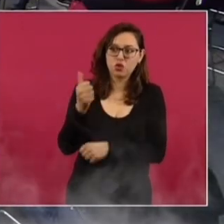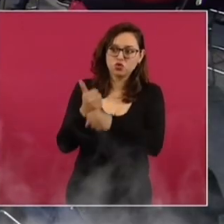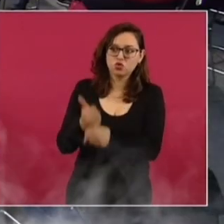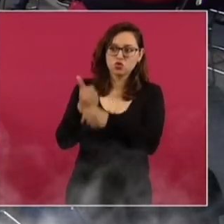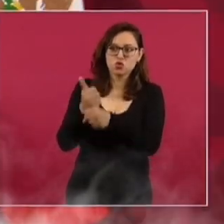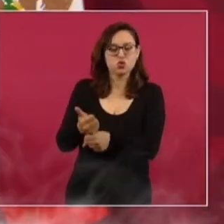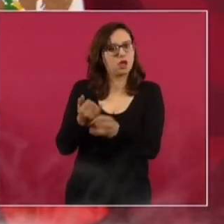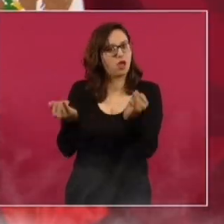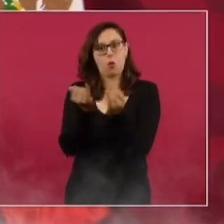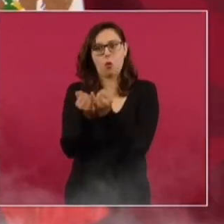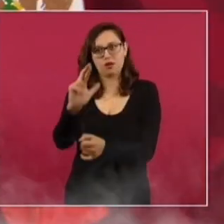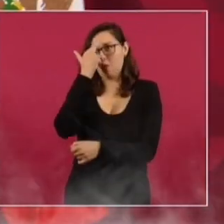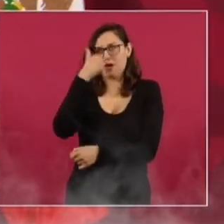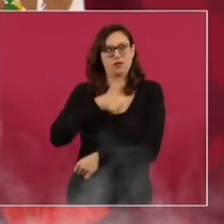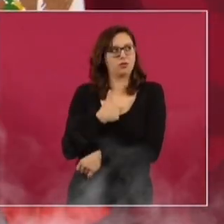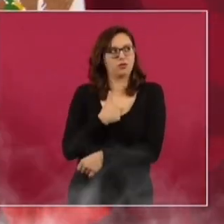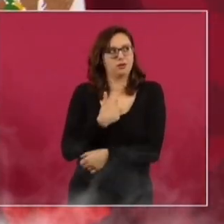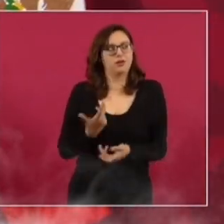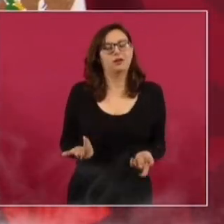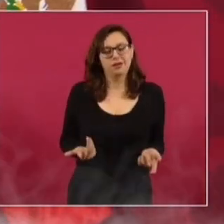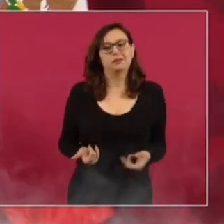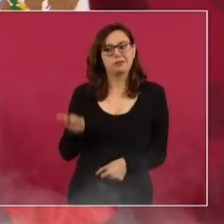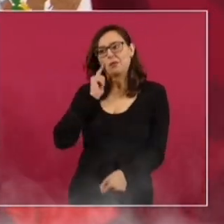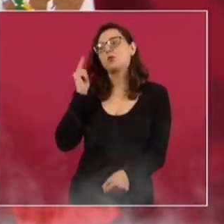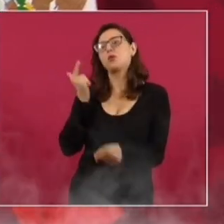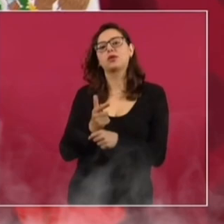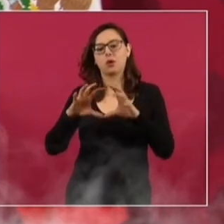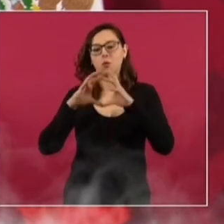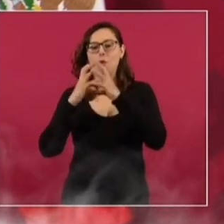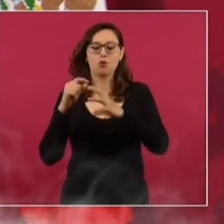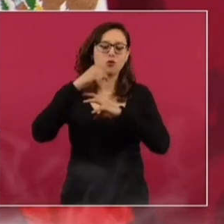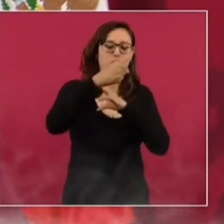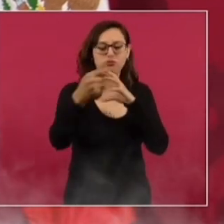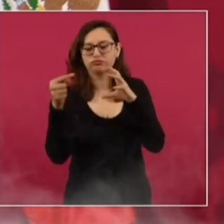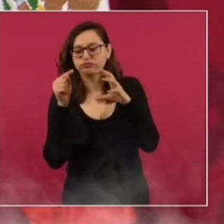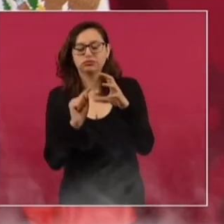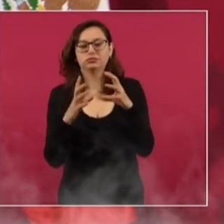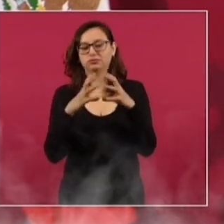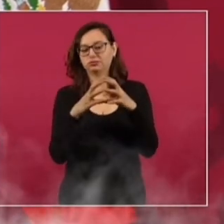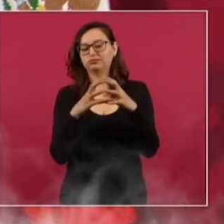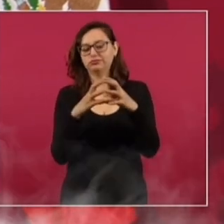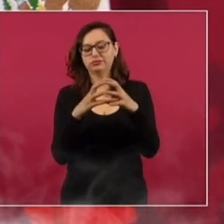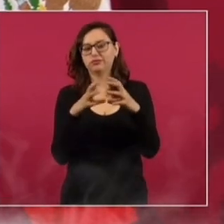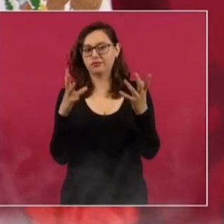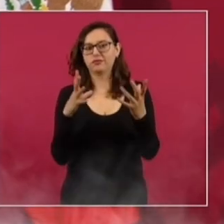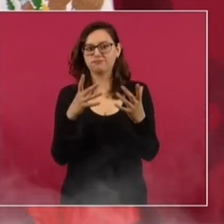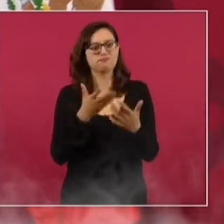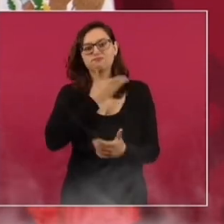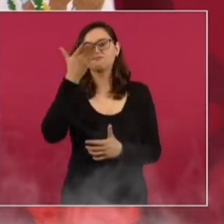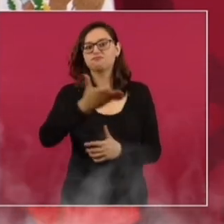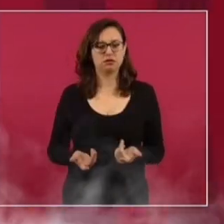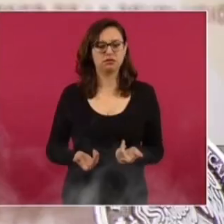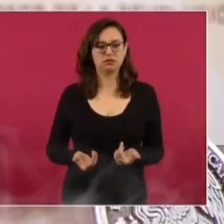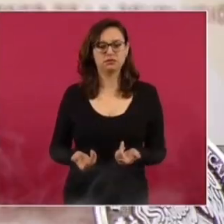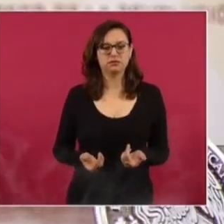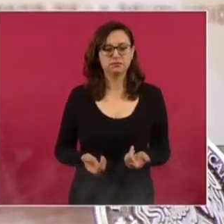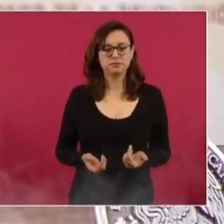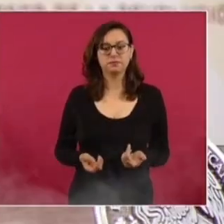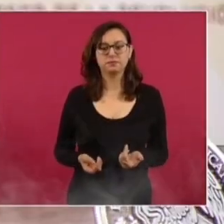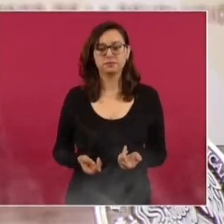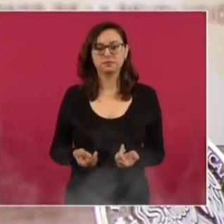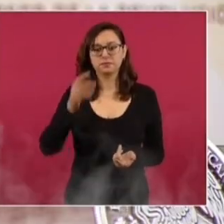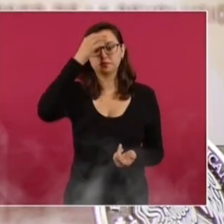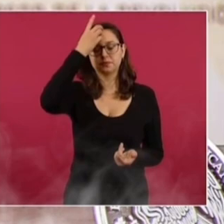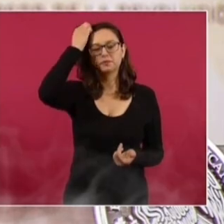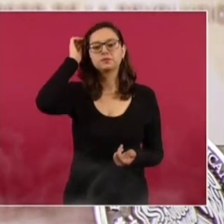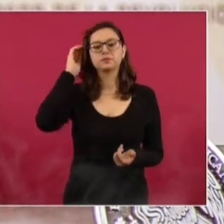Es nada más para decir, en cualquier lugar de la tierra donde hay una campaña con esas características. No es solo